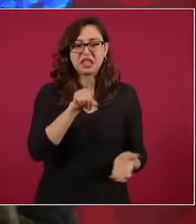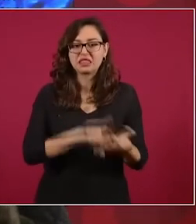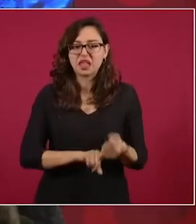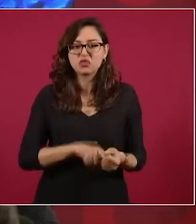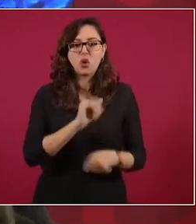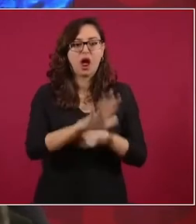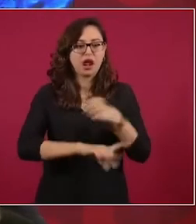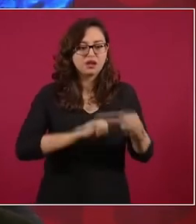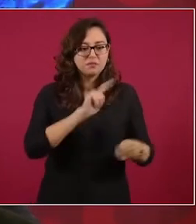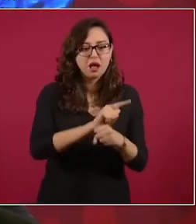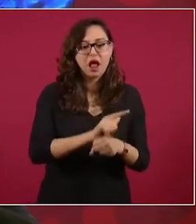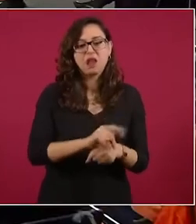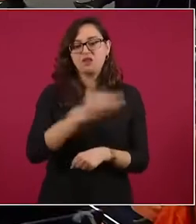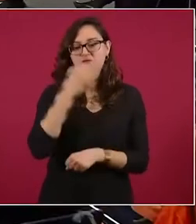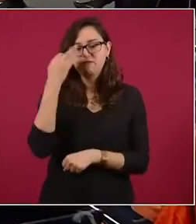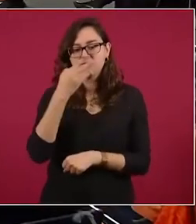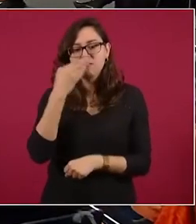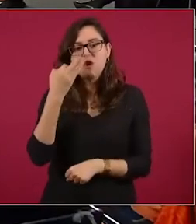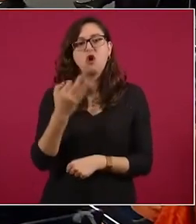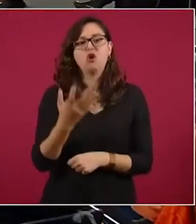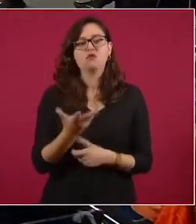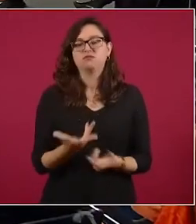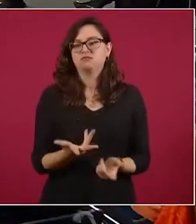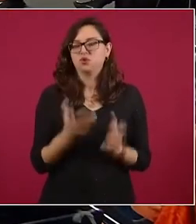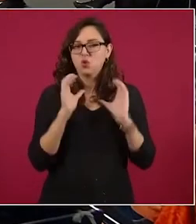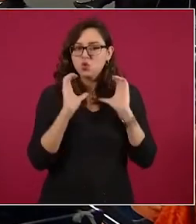y se tiene que cuidar.